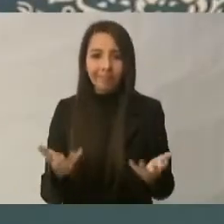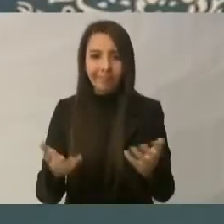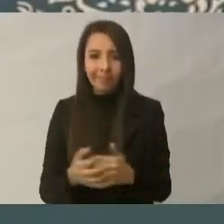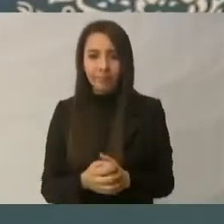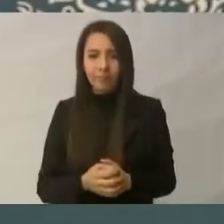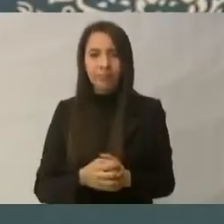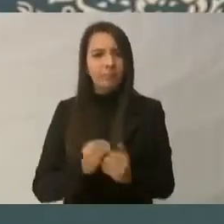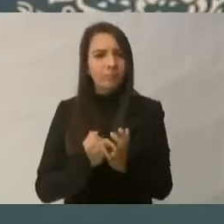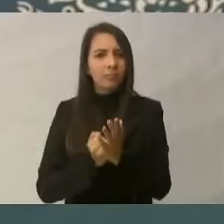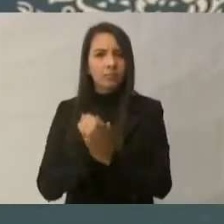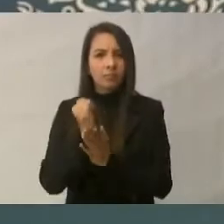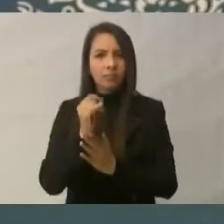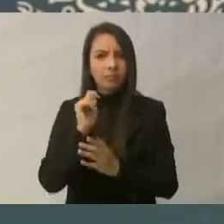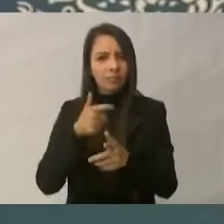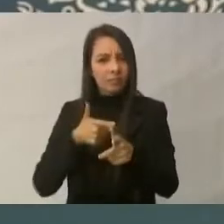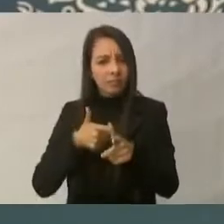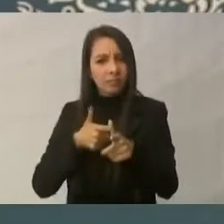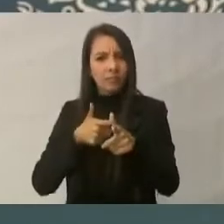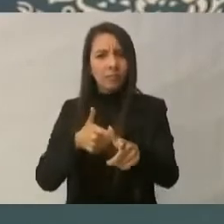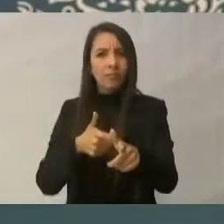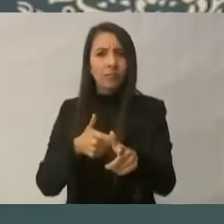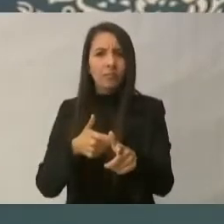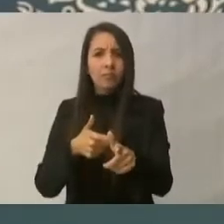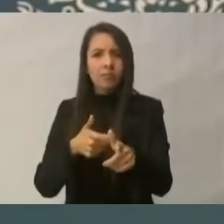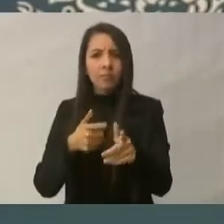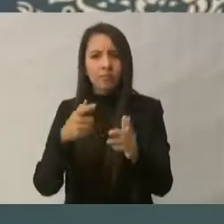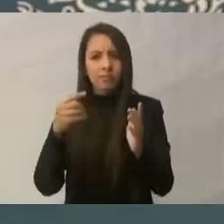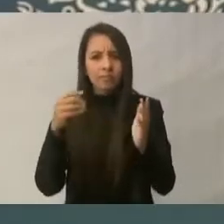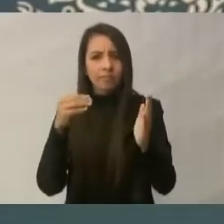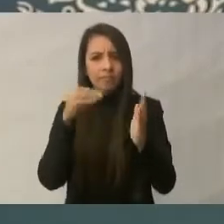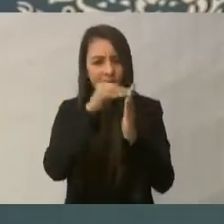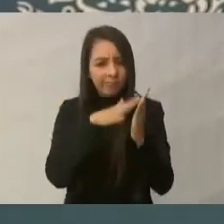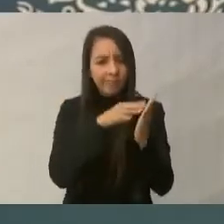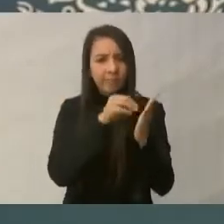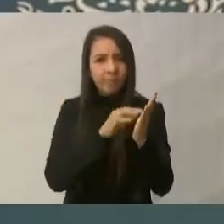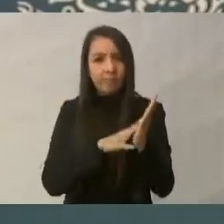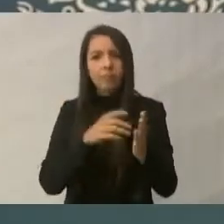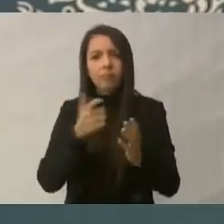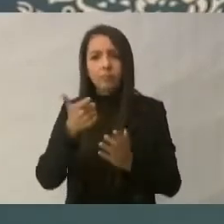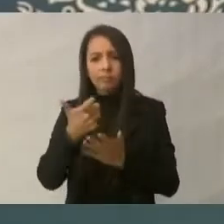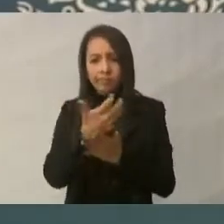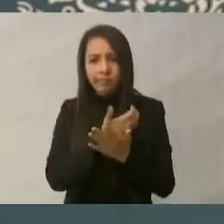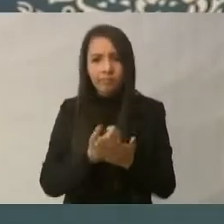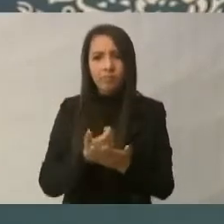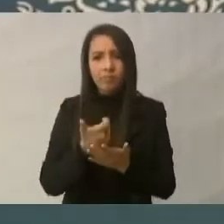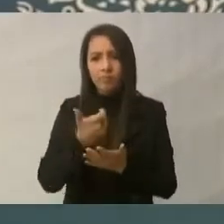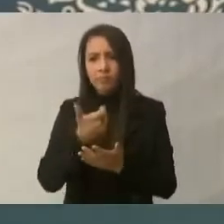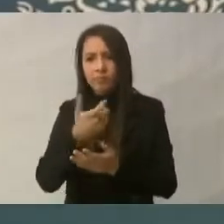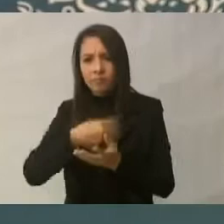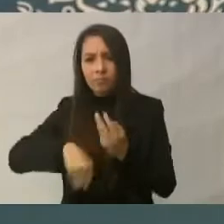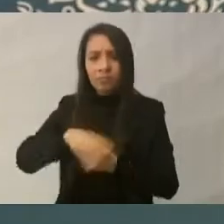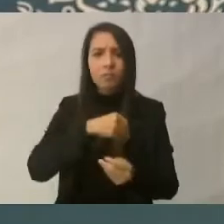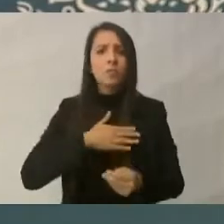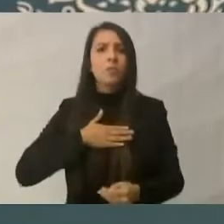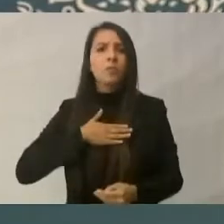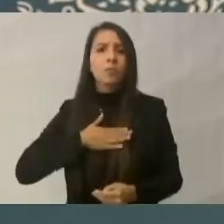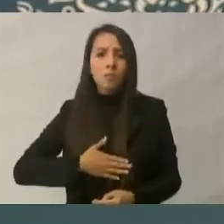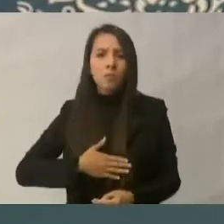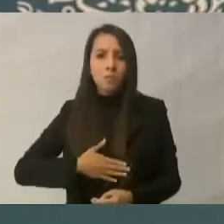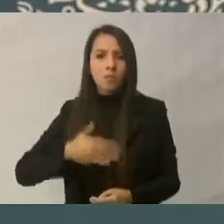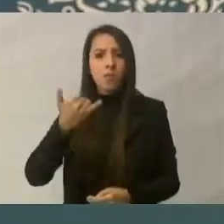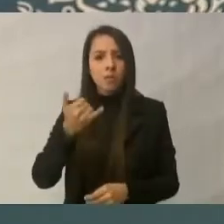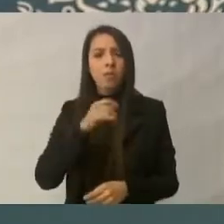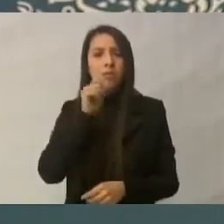continuar con el impulso de una política de remuneraciones justas y condiciones favorables para la inversión.